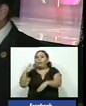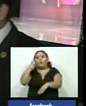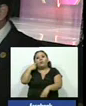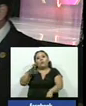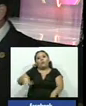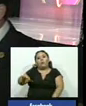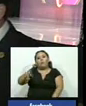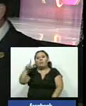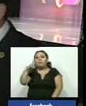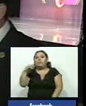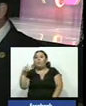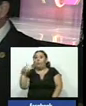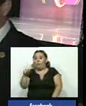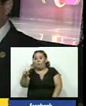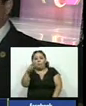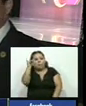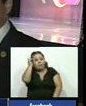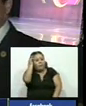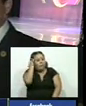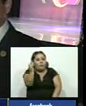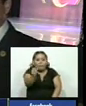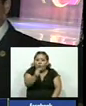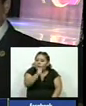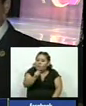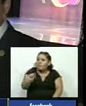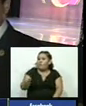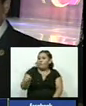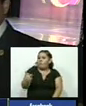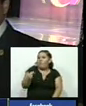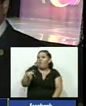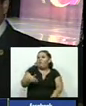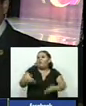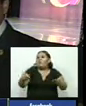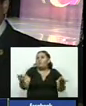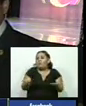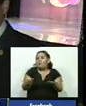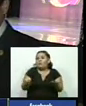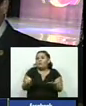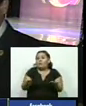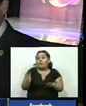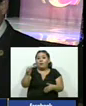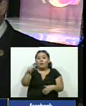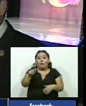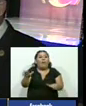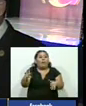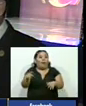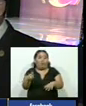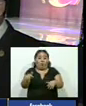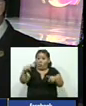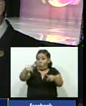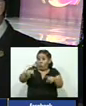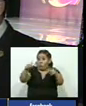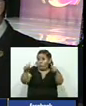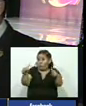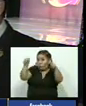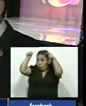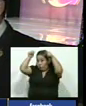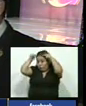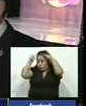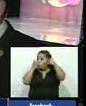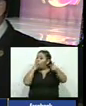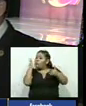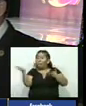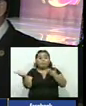esto para llevarle a usted de primera mano todo lo que está aconteciendo en la coronación de la reina de los festejos